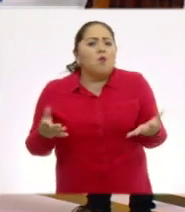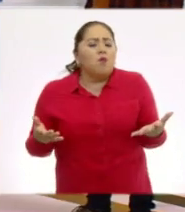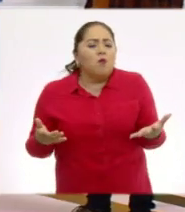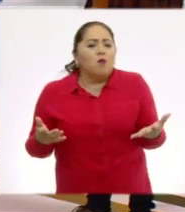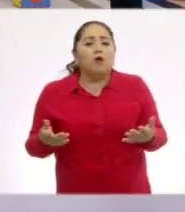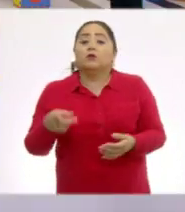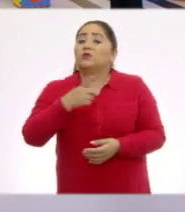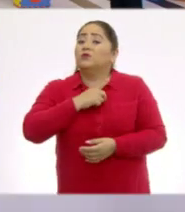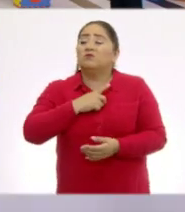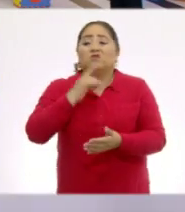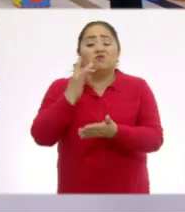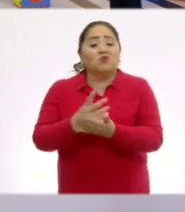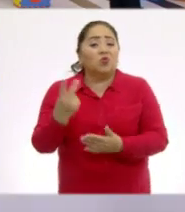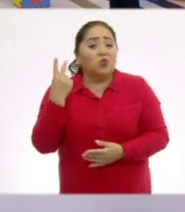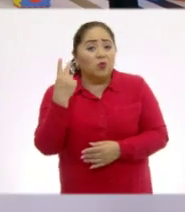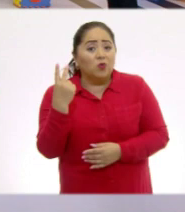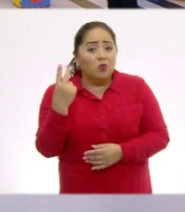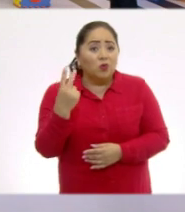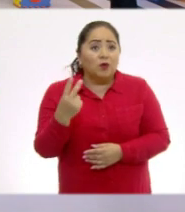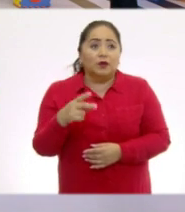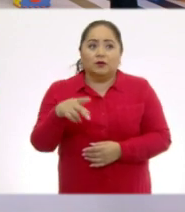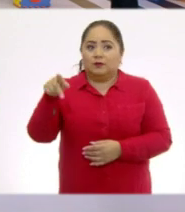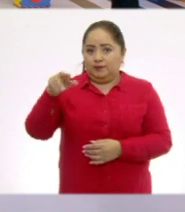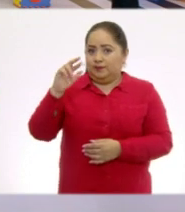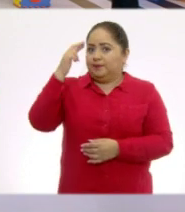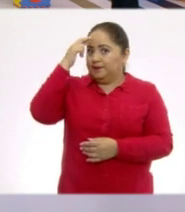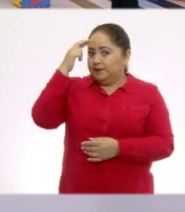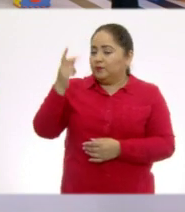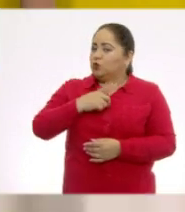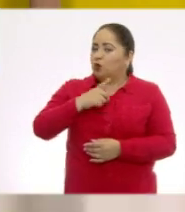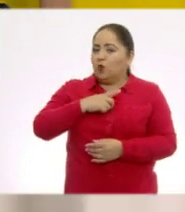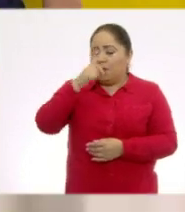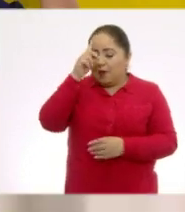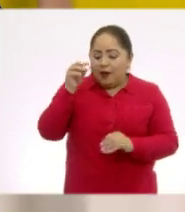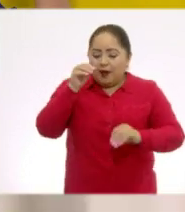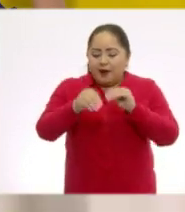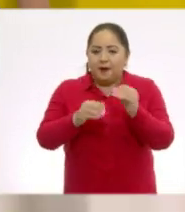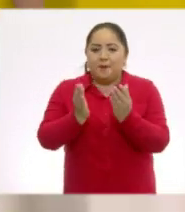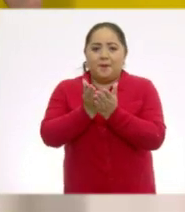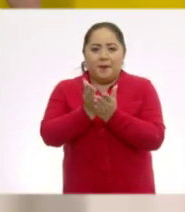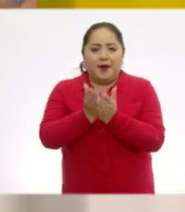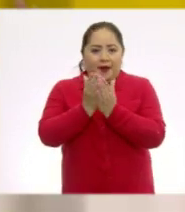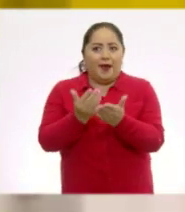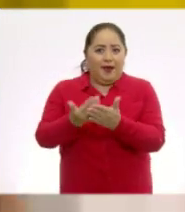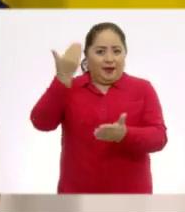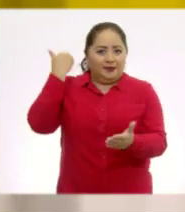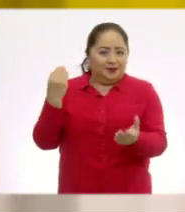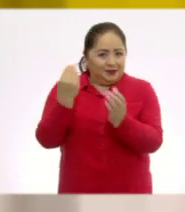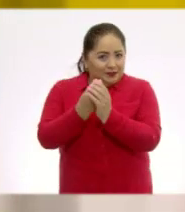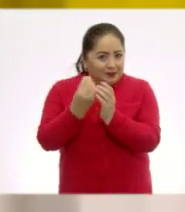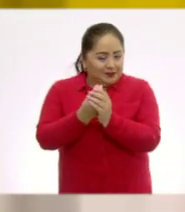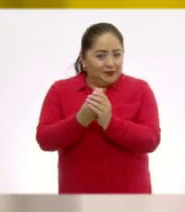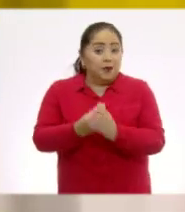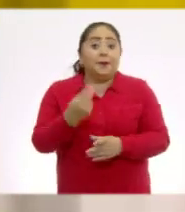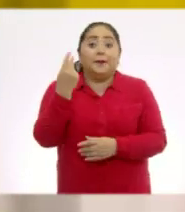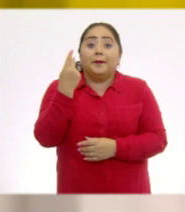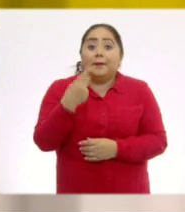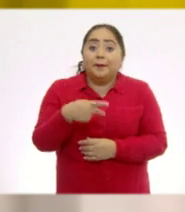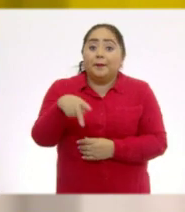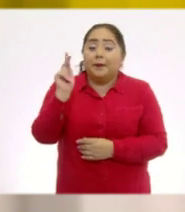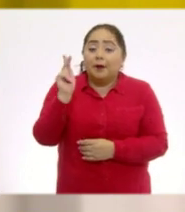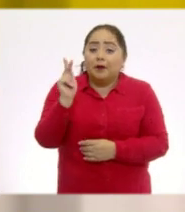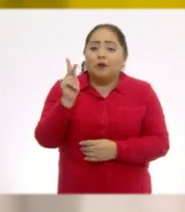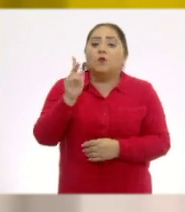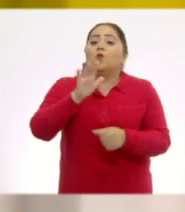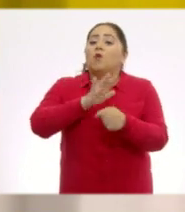Solamente son dos. Esa fue una de las formas que utilizamos para los barquitos en una de las sesiones. Pero el